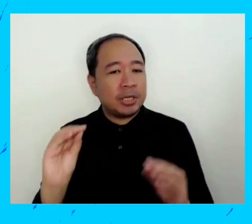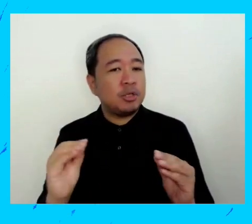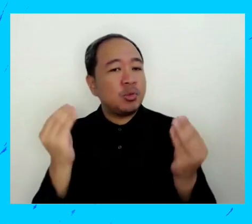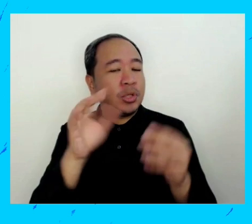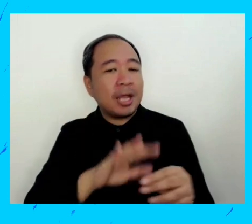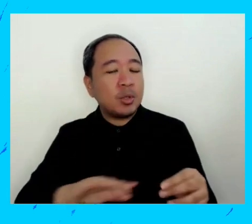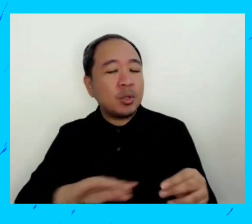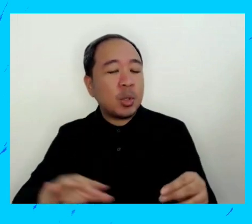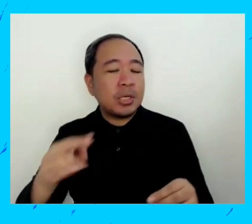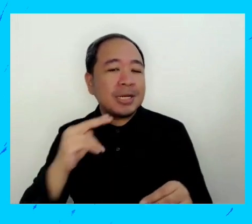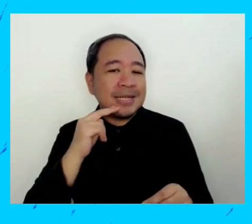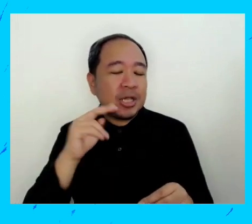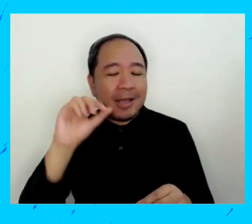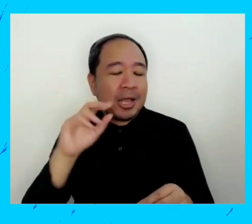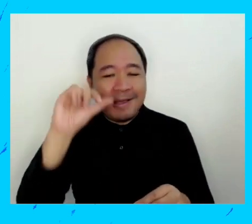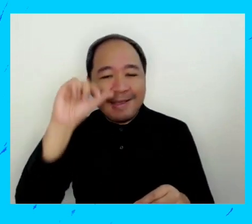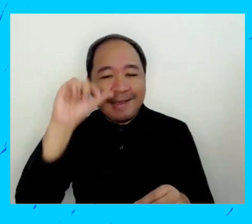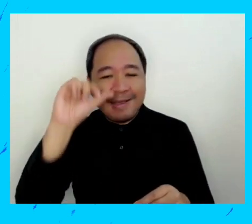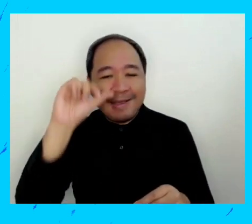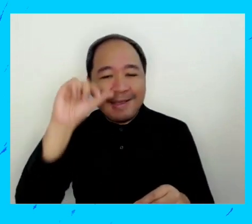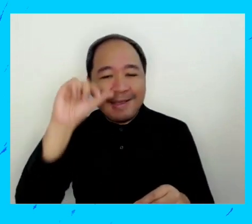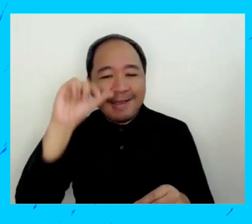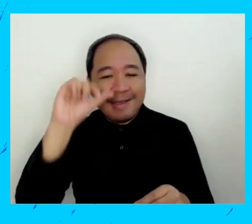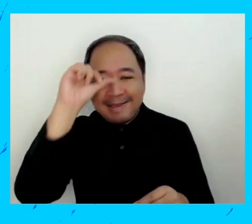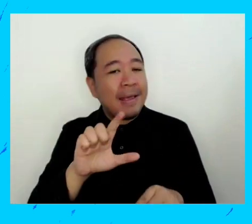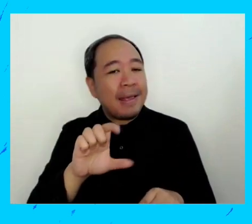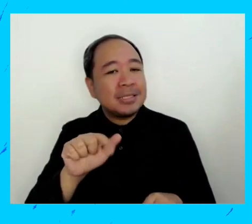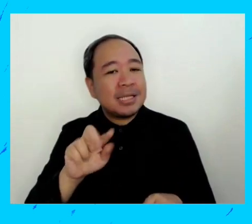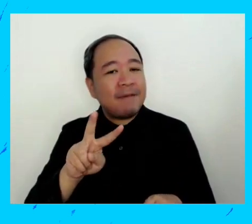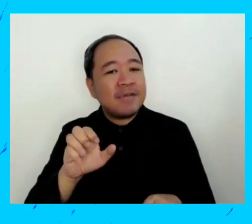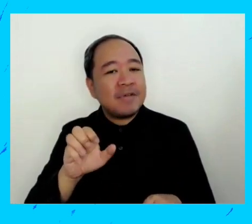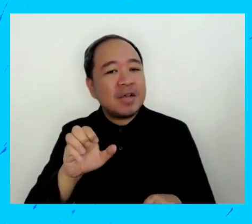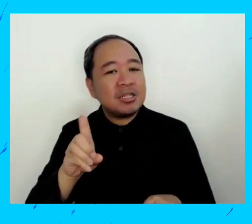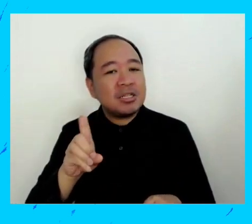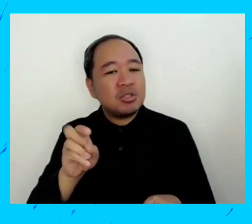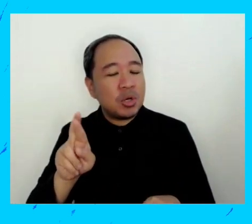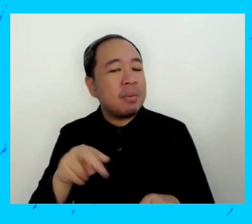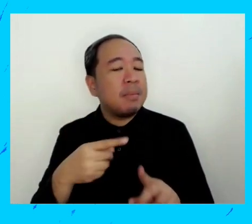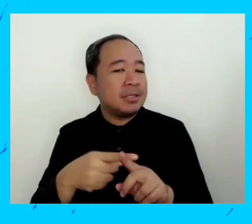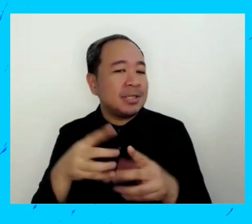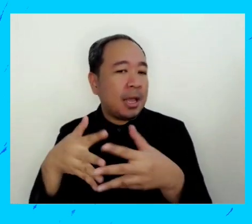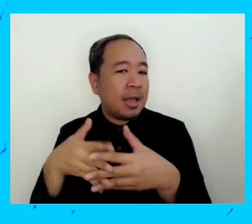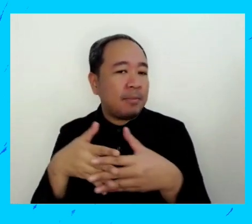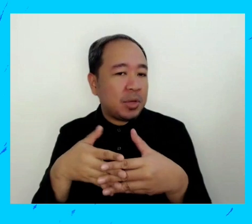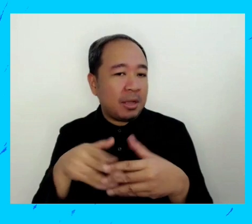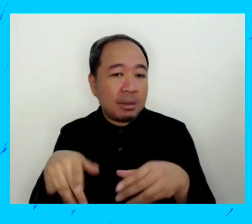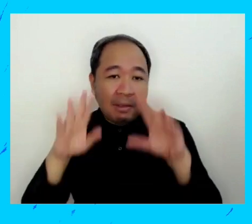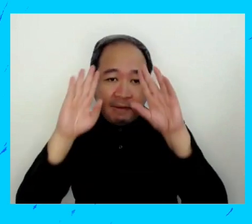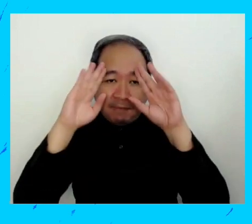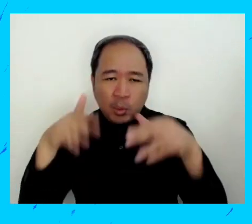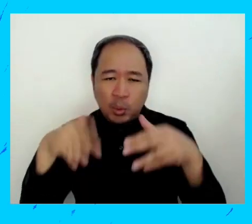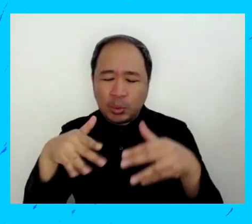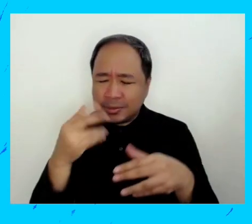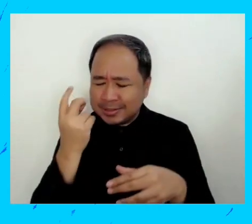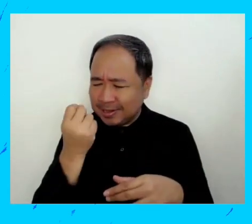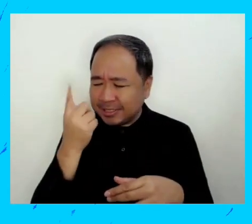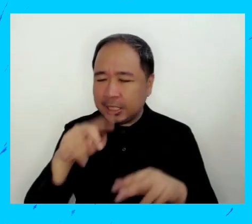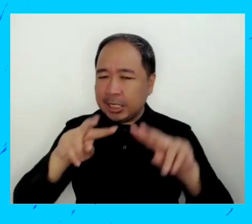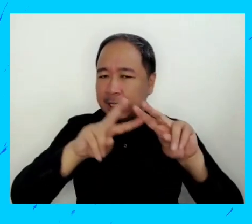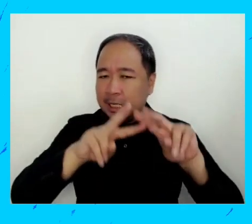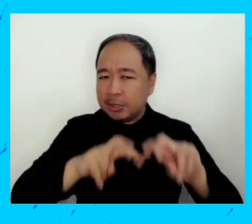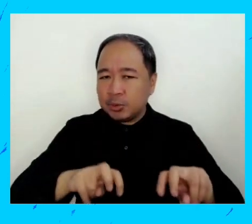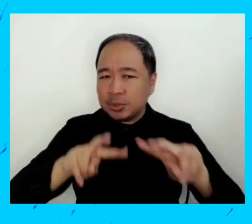13 mil jóvenes en nigeria india el salvador y en los nietos es